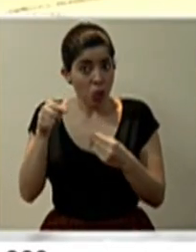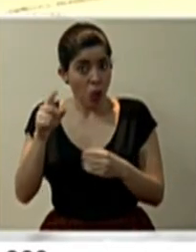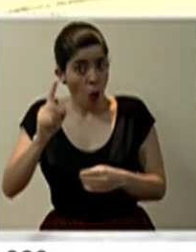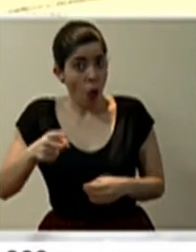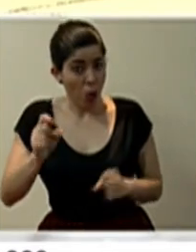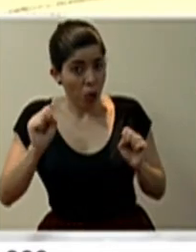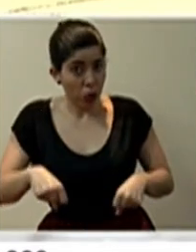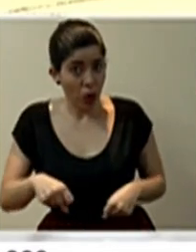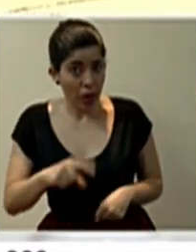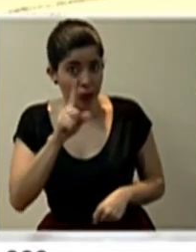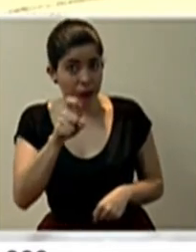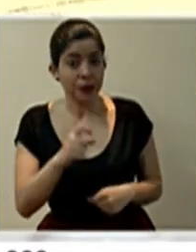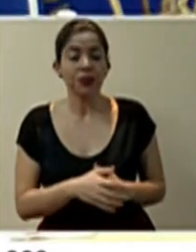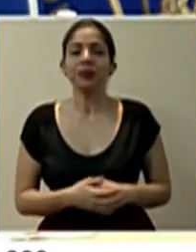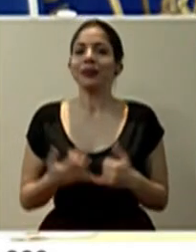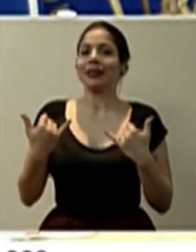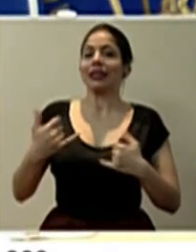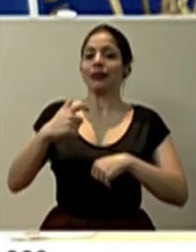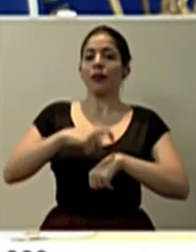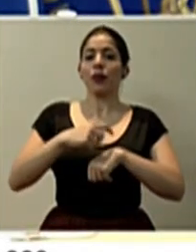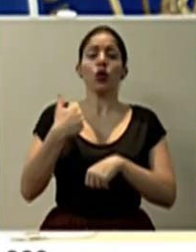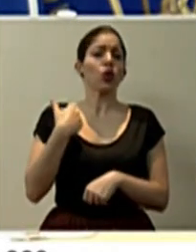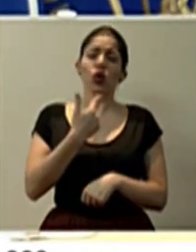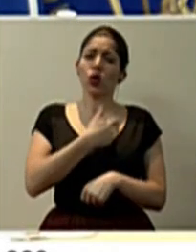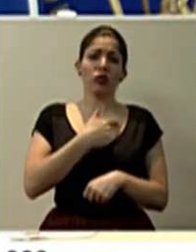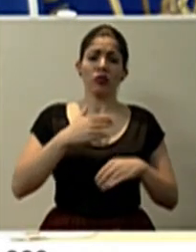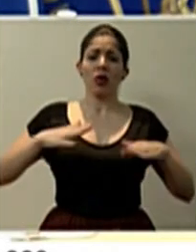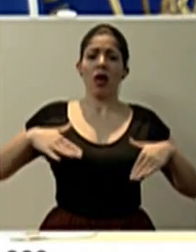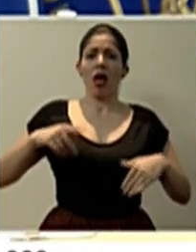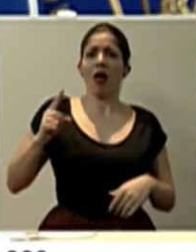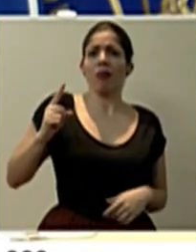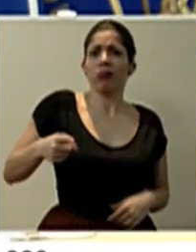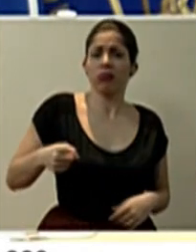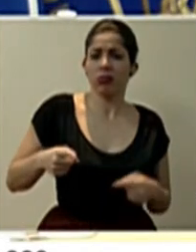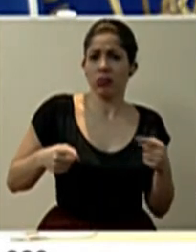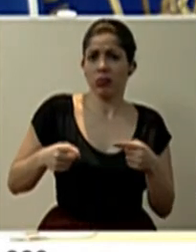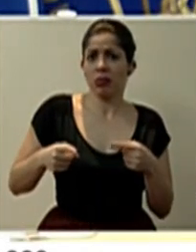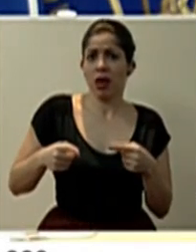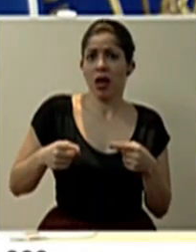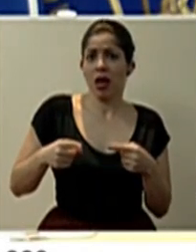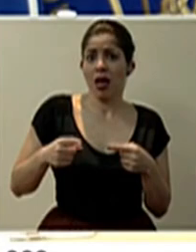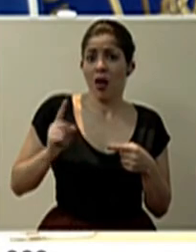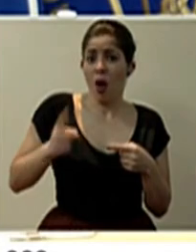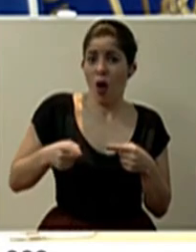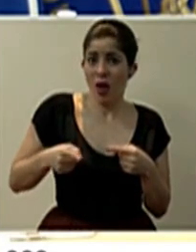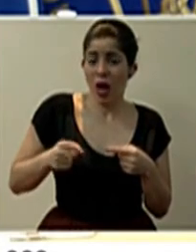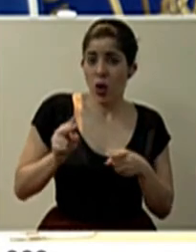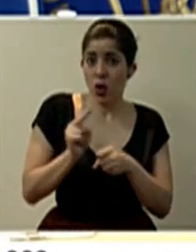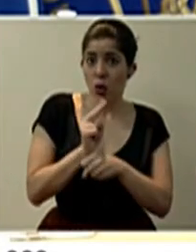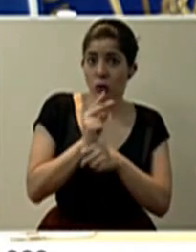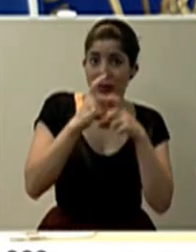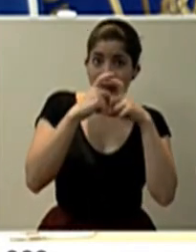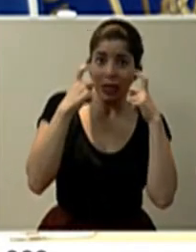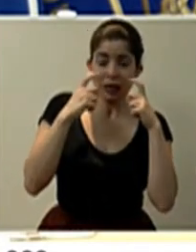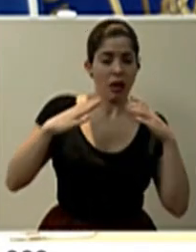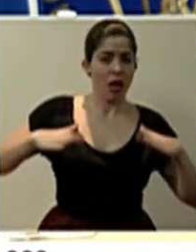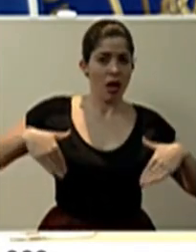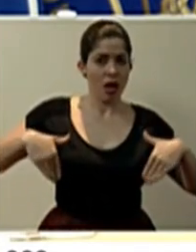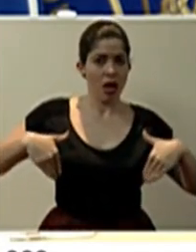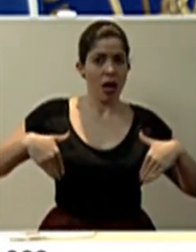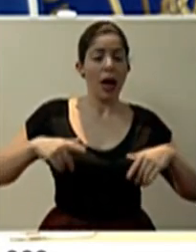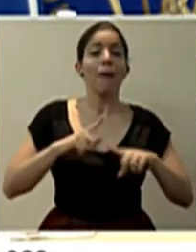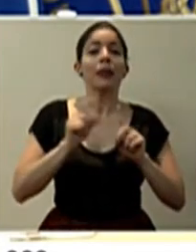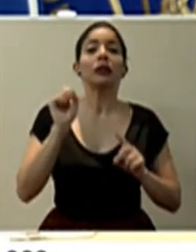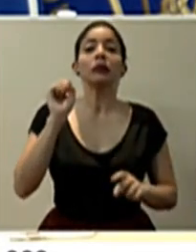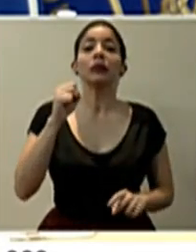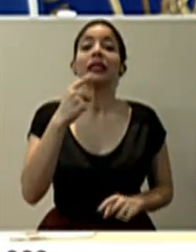obligatoria? Bueno, en este momento nosotros no hemos dado la directriz de la obligatoriedad de usar o no la mascarilla. Lo que